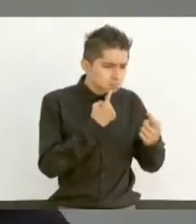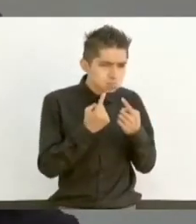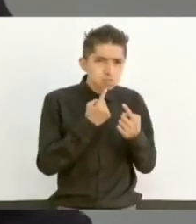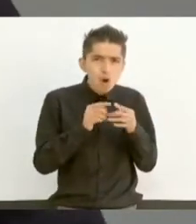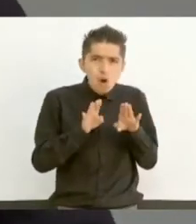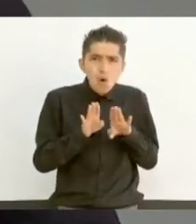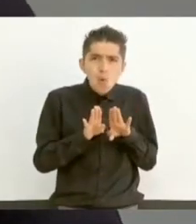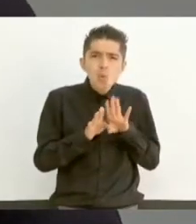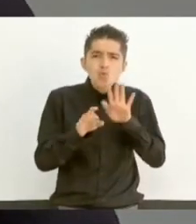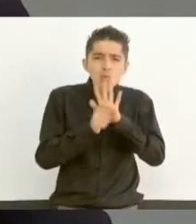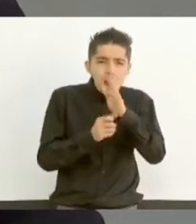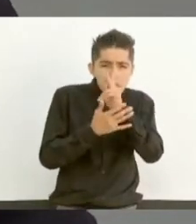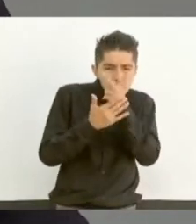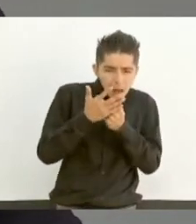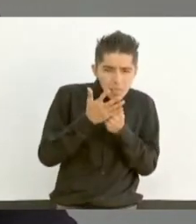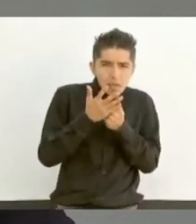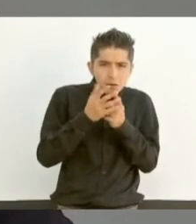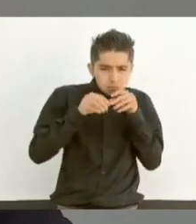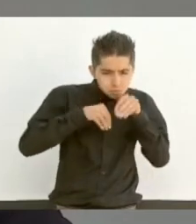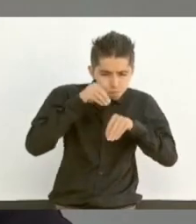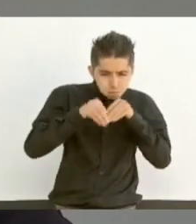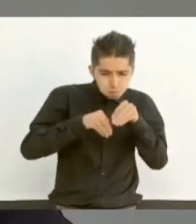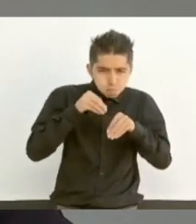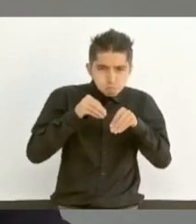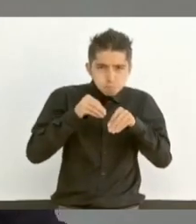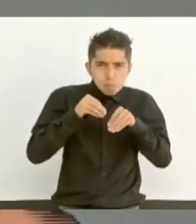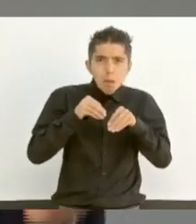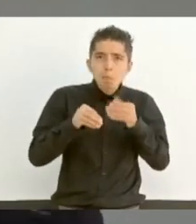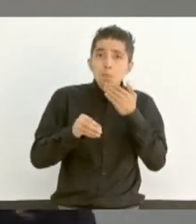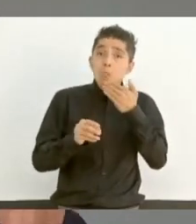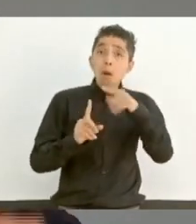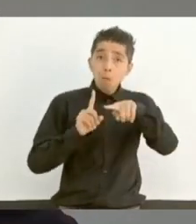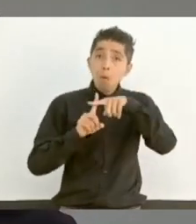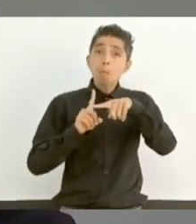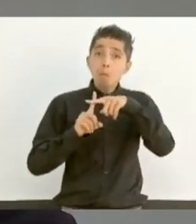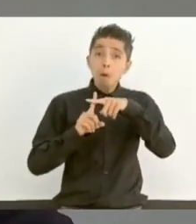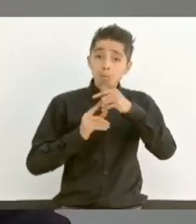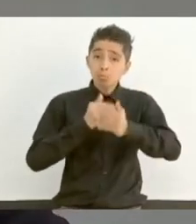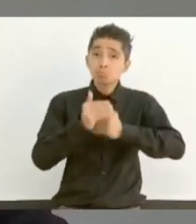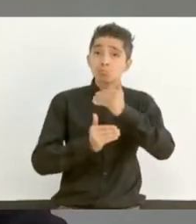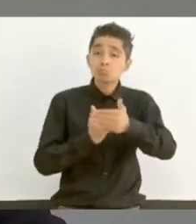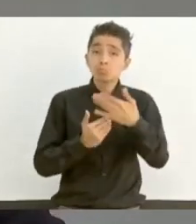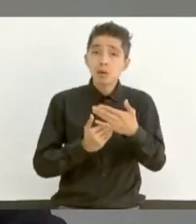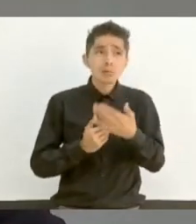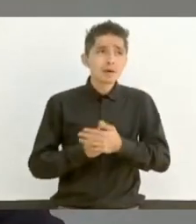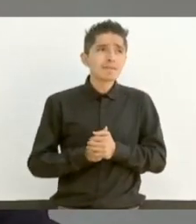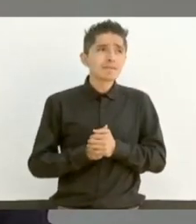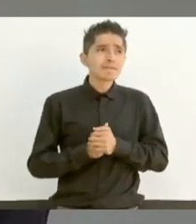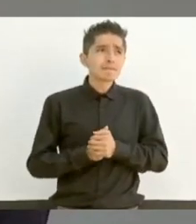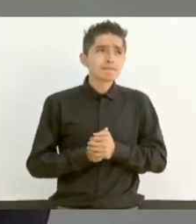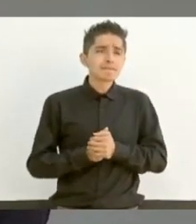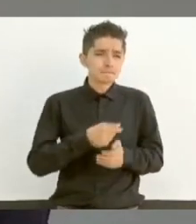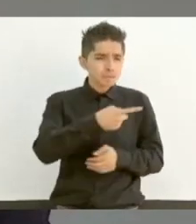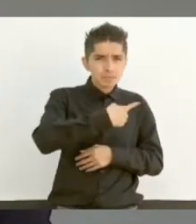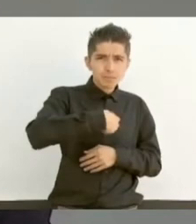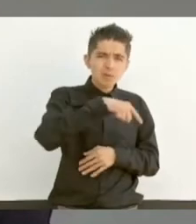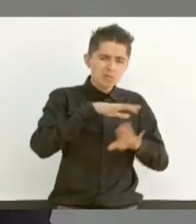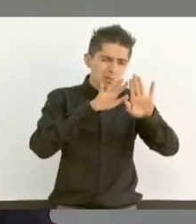está dando resultados. Nada más pensemos